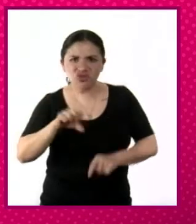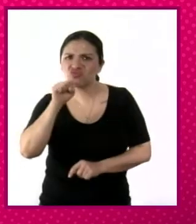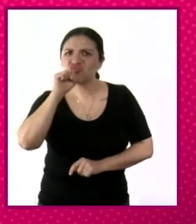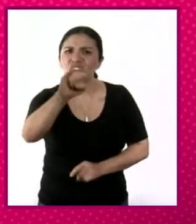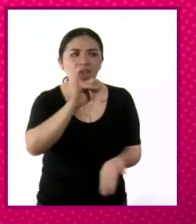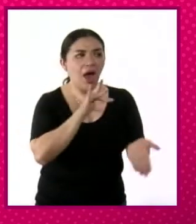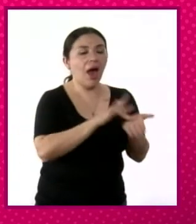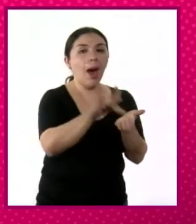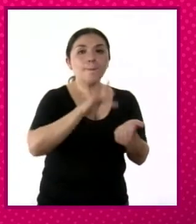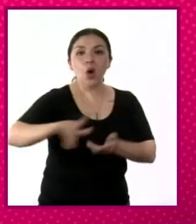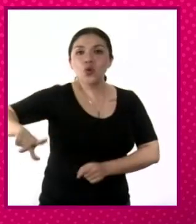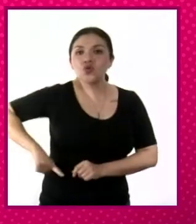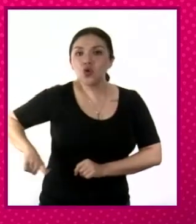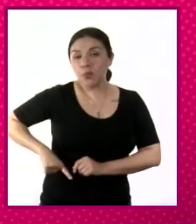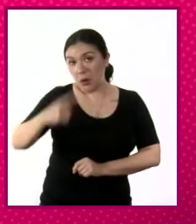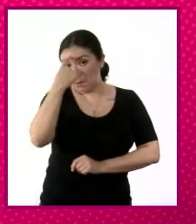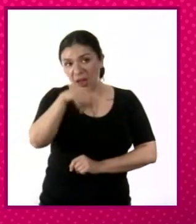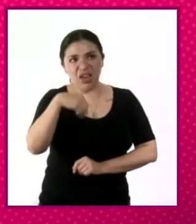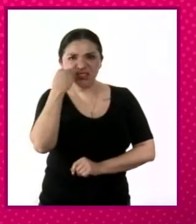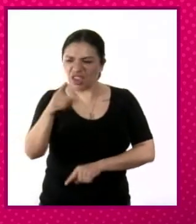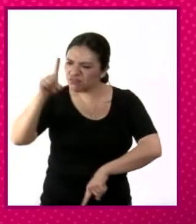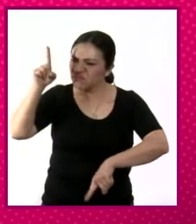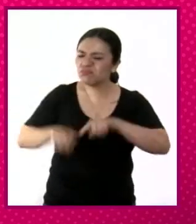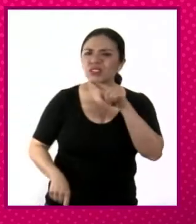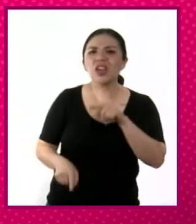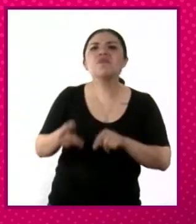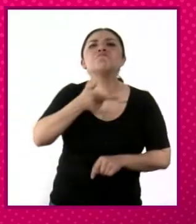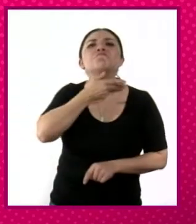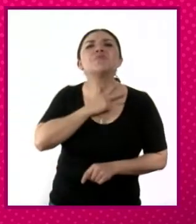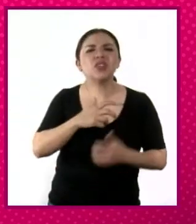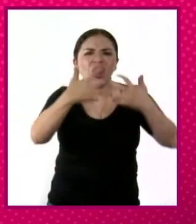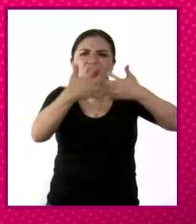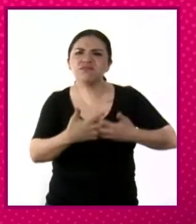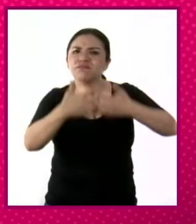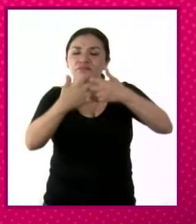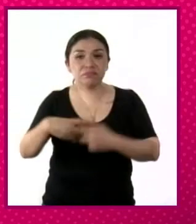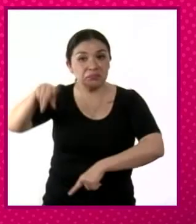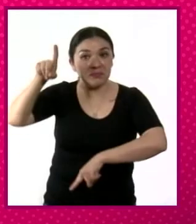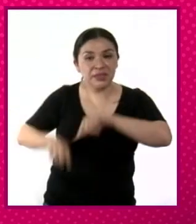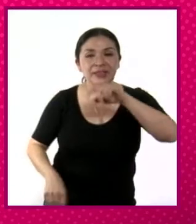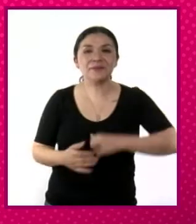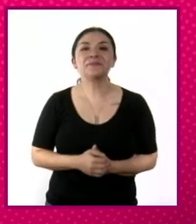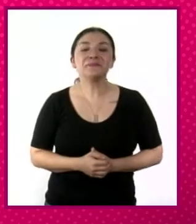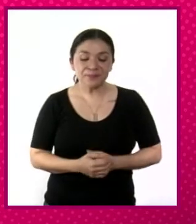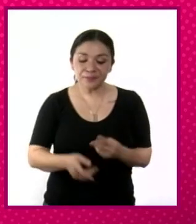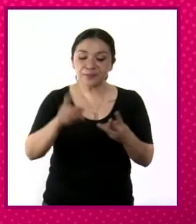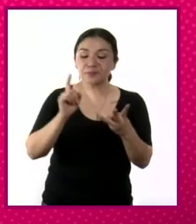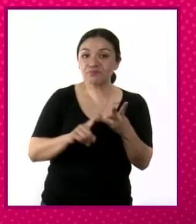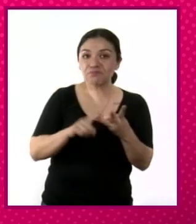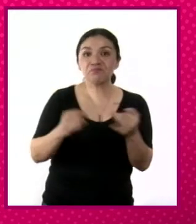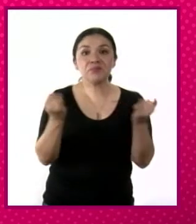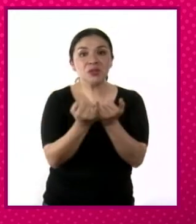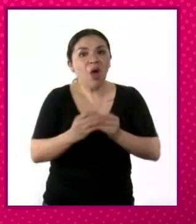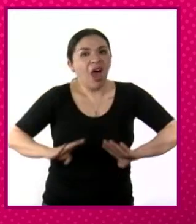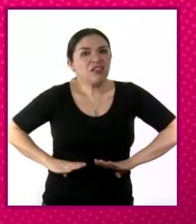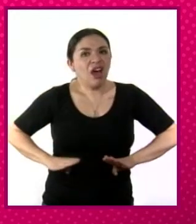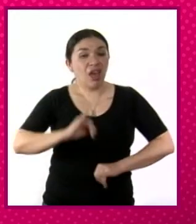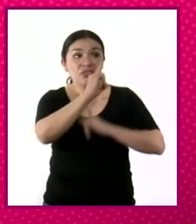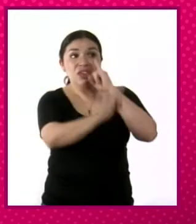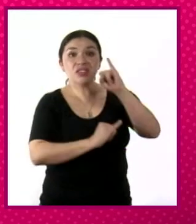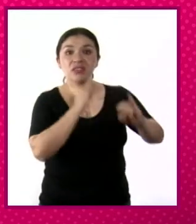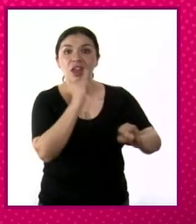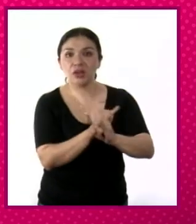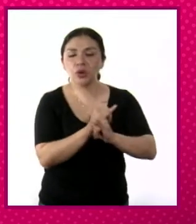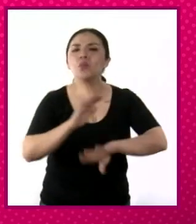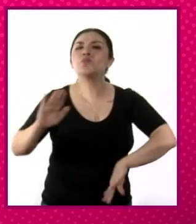gobierno en su decisión de expropiar la industria petrolera. También tiene una importancia de carácter internacional